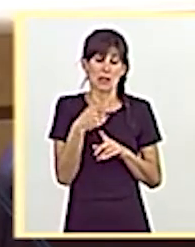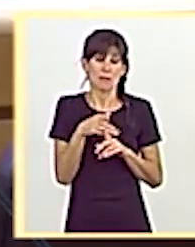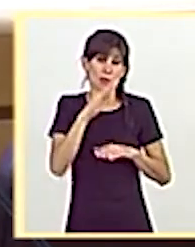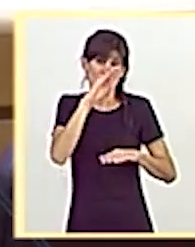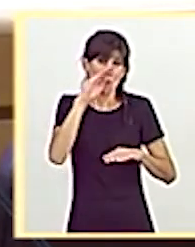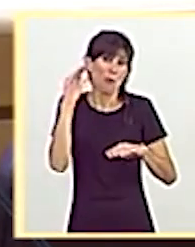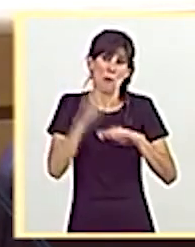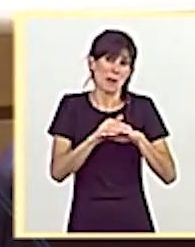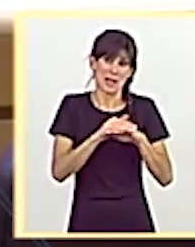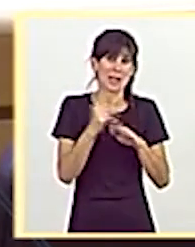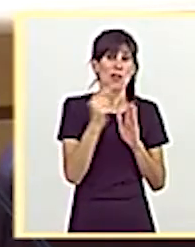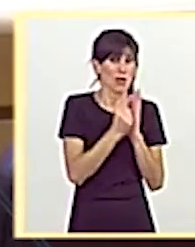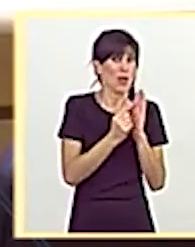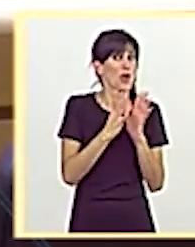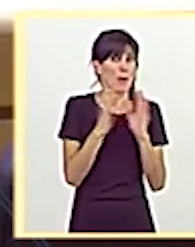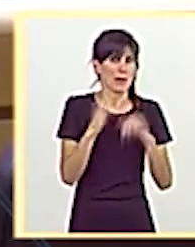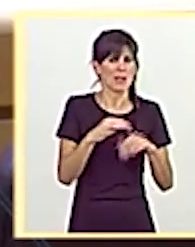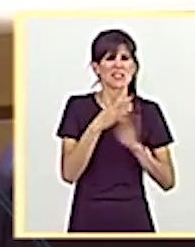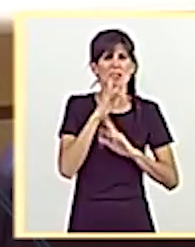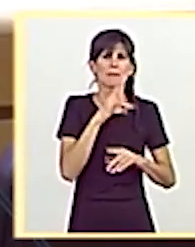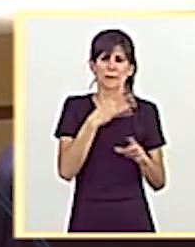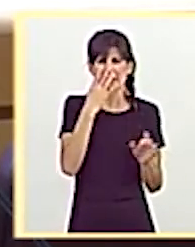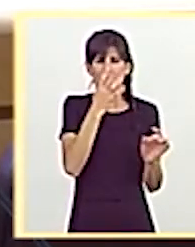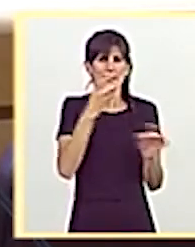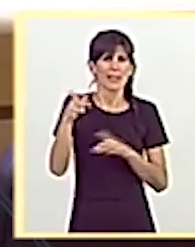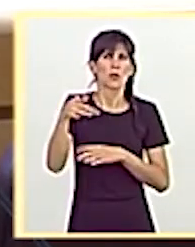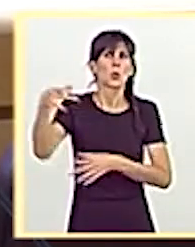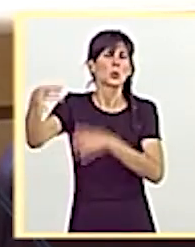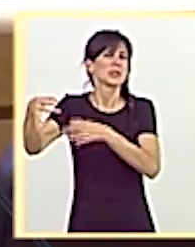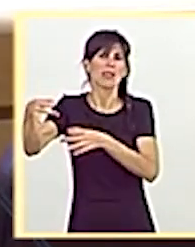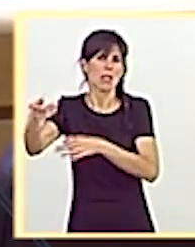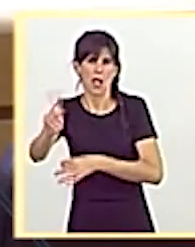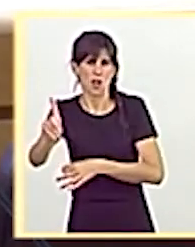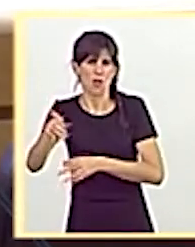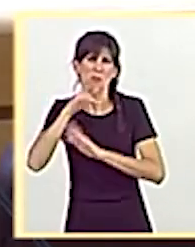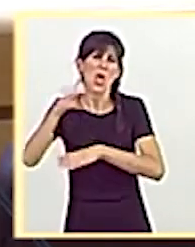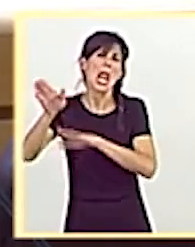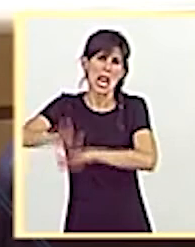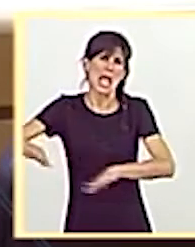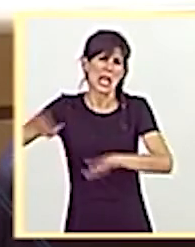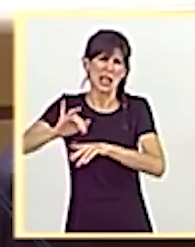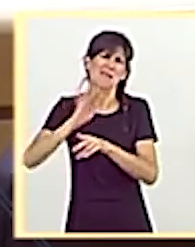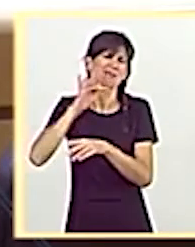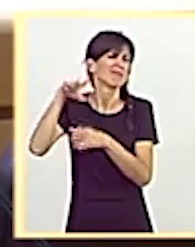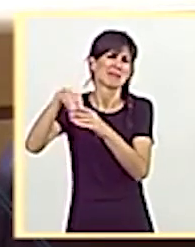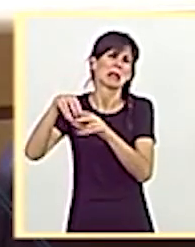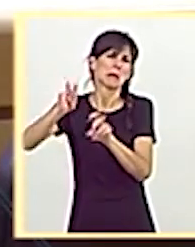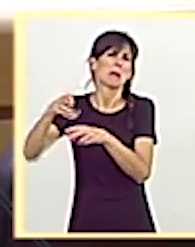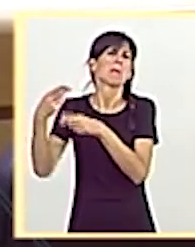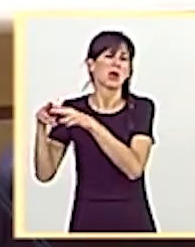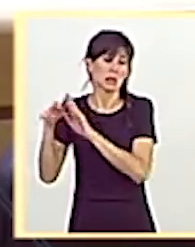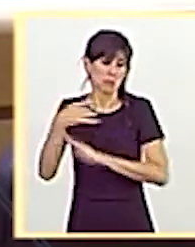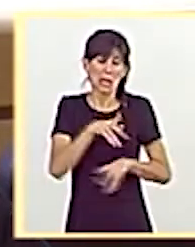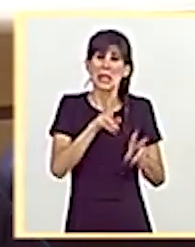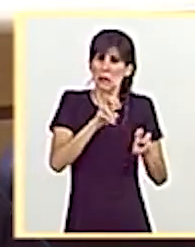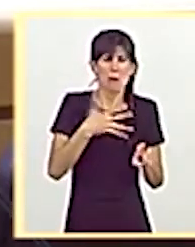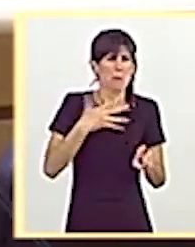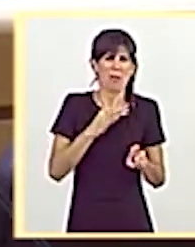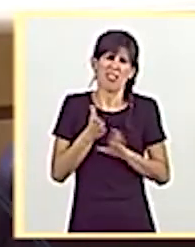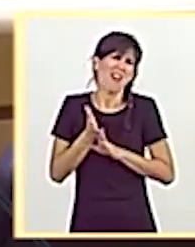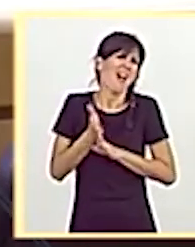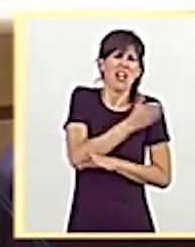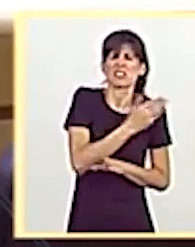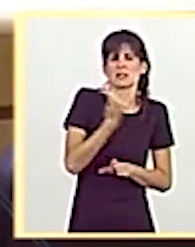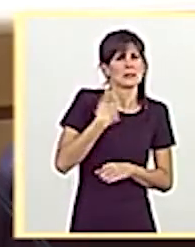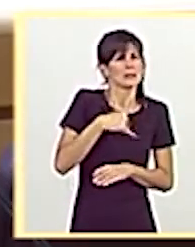del mismo. Y no deje para la justicia lenta y politizada estos temas que podrán estar zanjados desde muchos años.